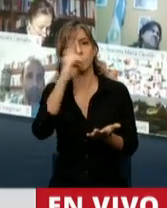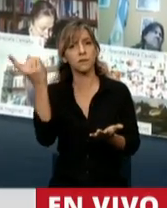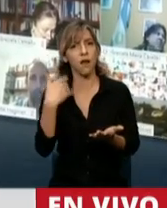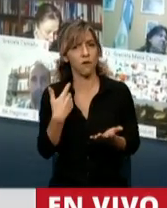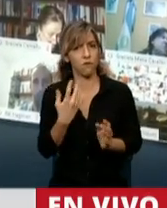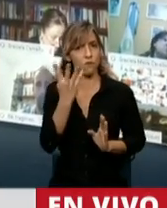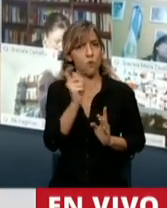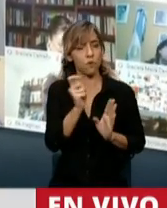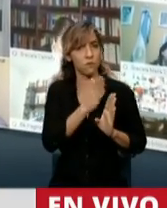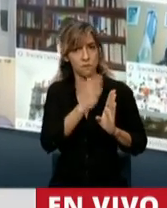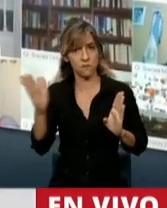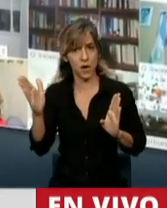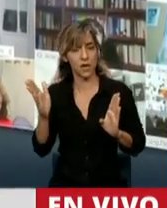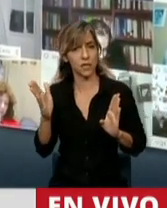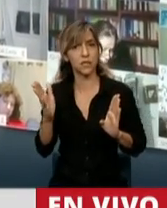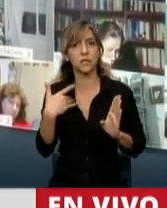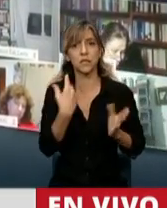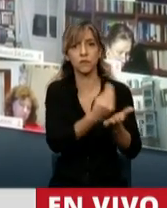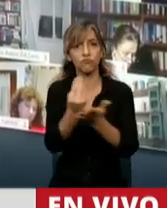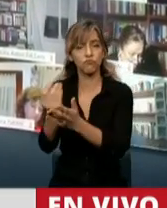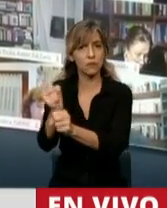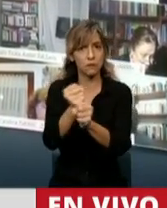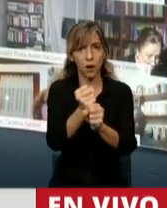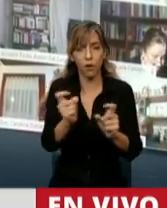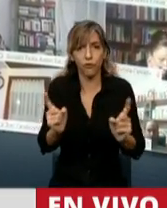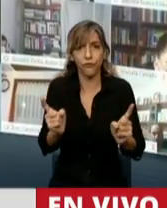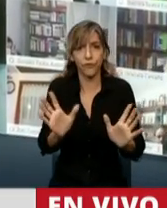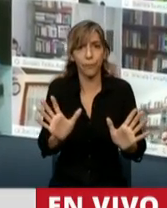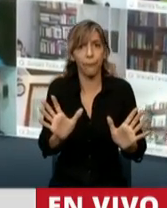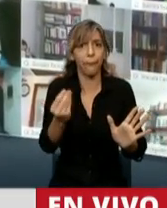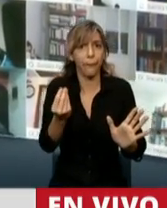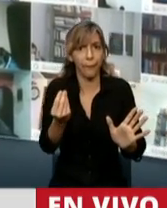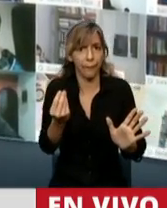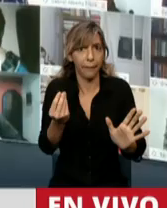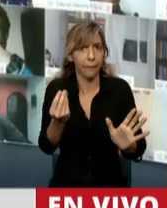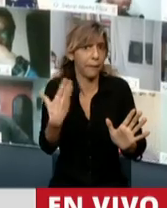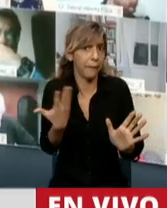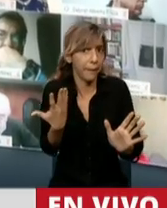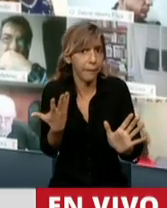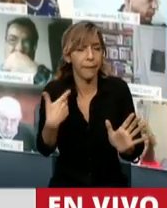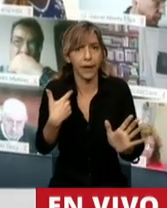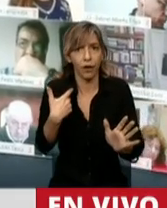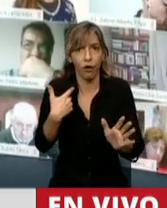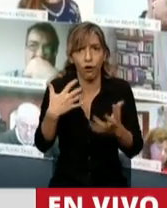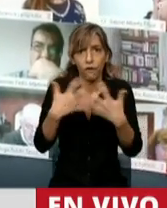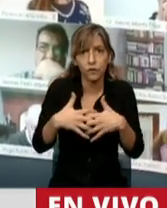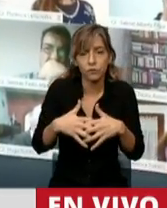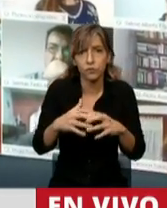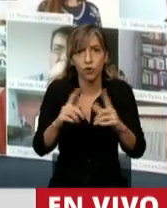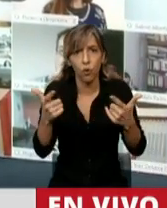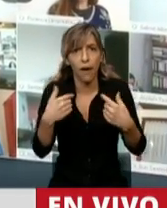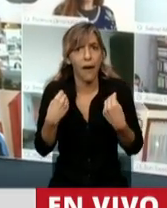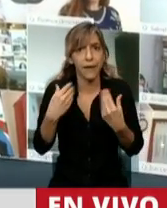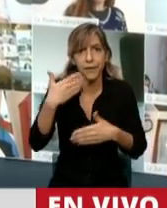meses mantiene a los trabajadores y a las empresas sin poder funcionar, no debería cobrar un solo peso de impuestos.